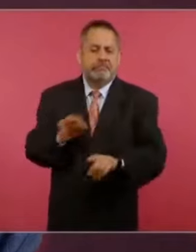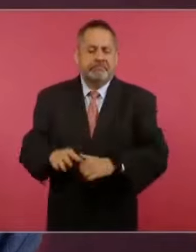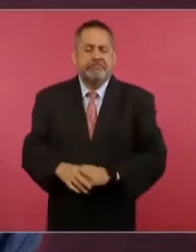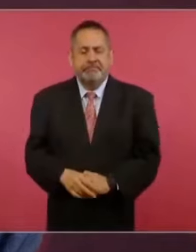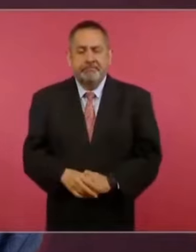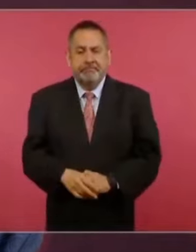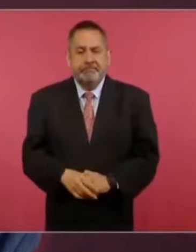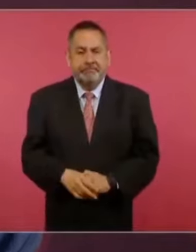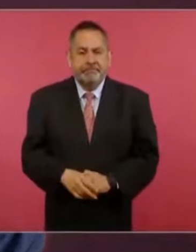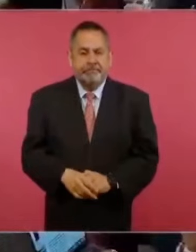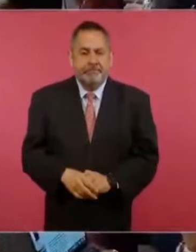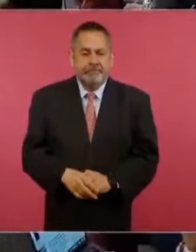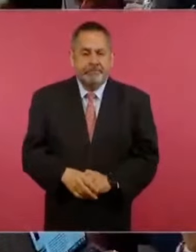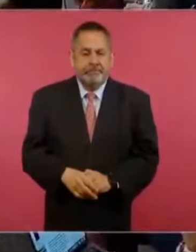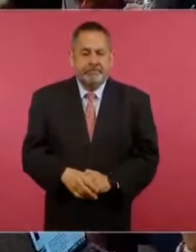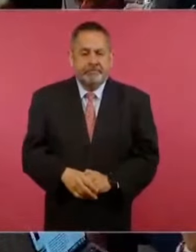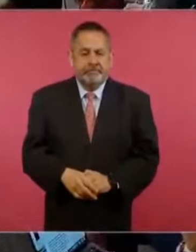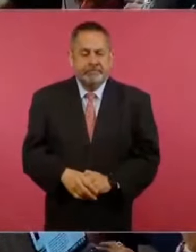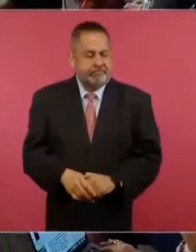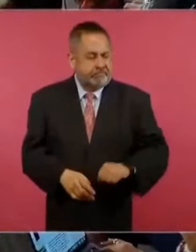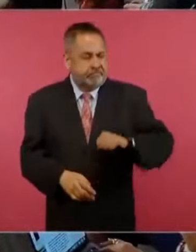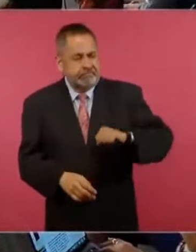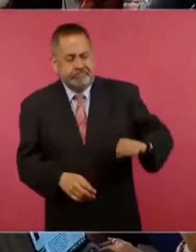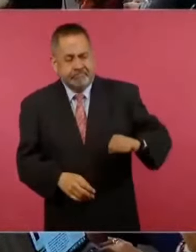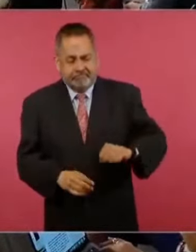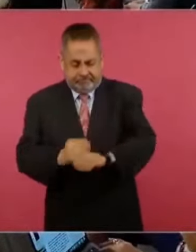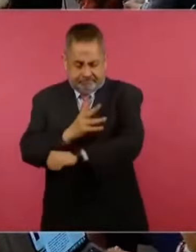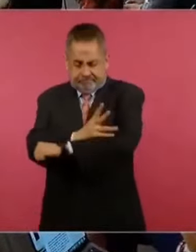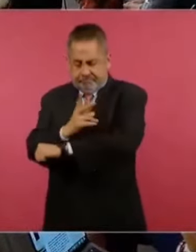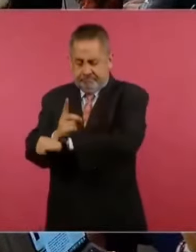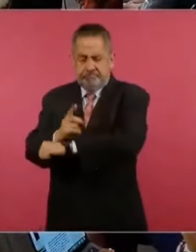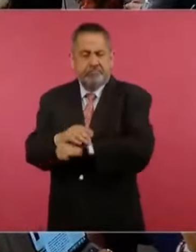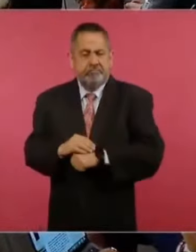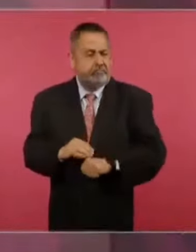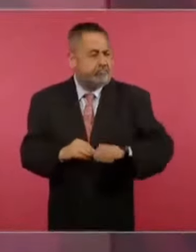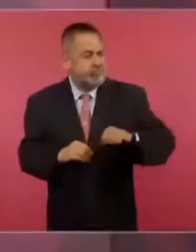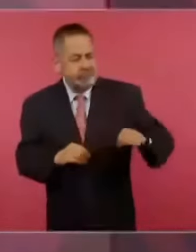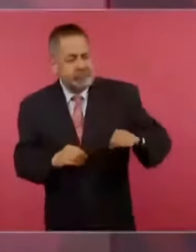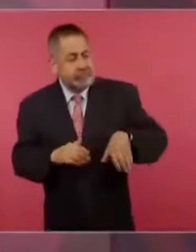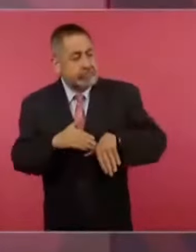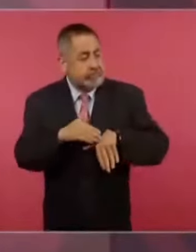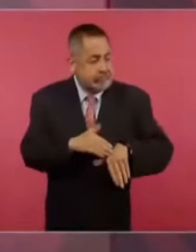No se resiste a la primera,